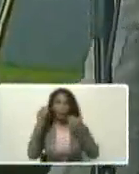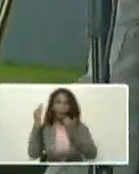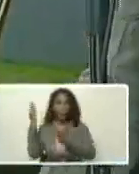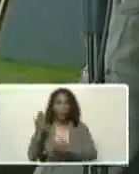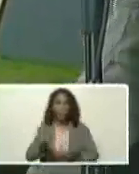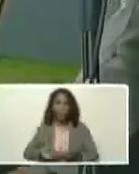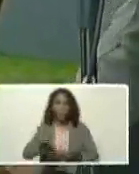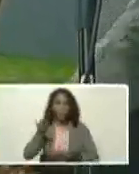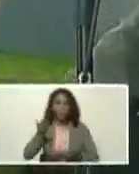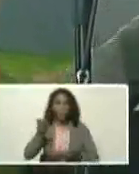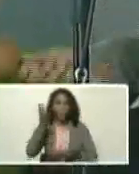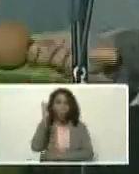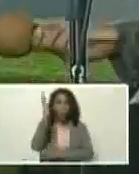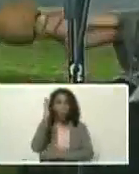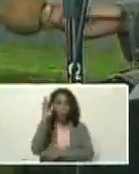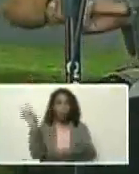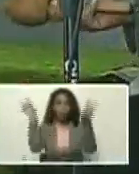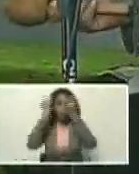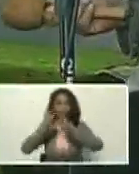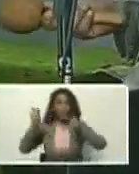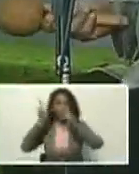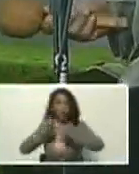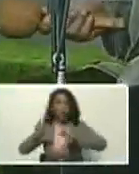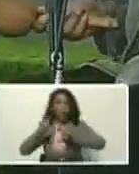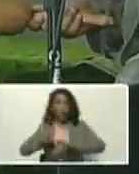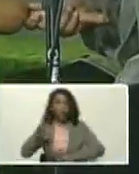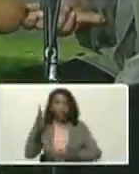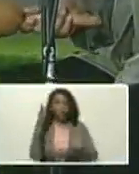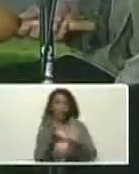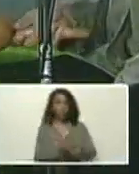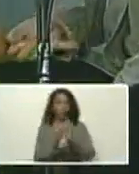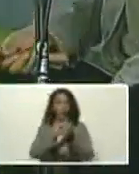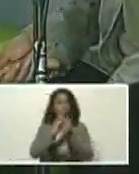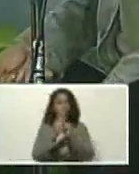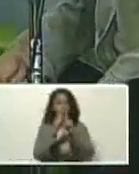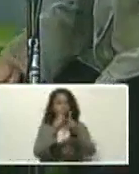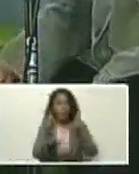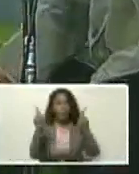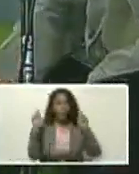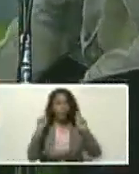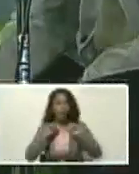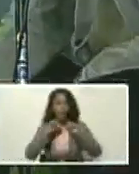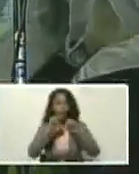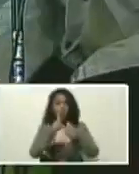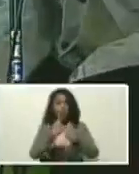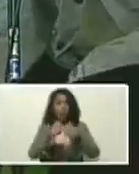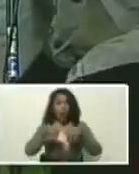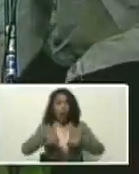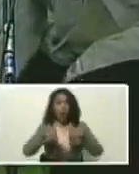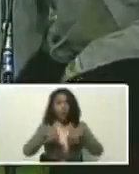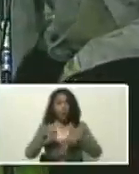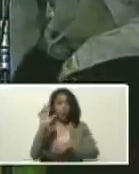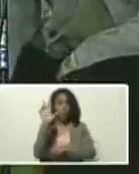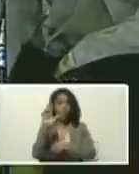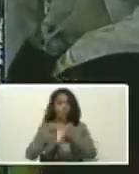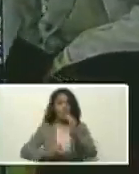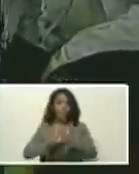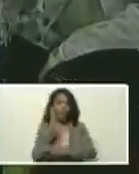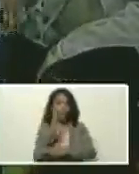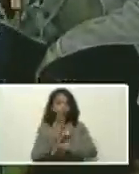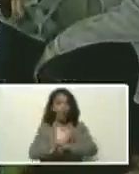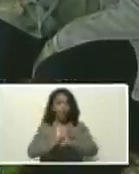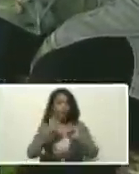importante, congreso, de investigadores, sobre el cambio climático, que inició, este 3 de mayo, que